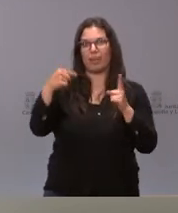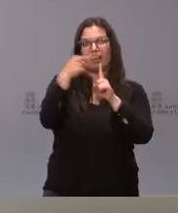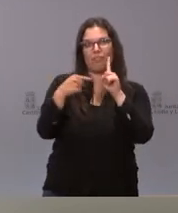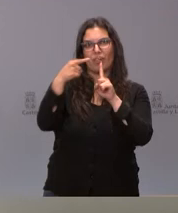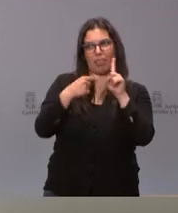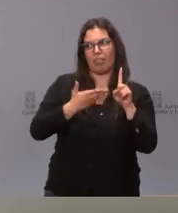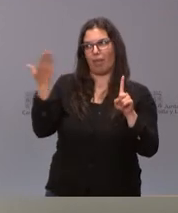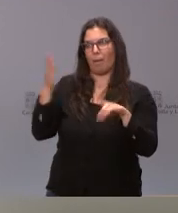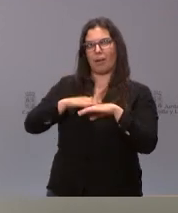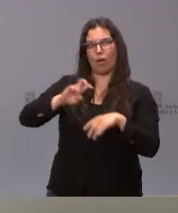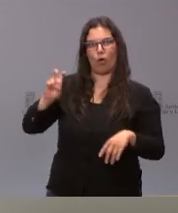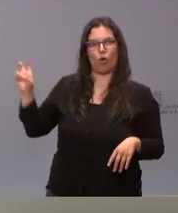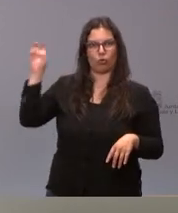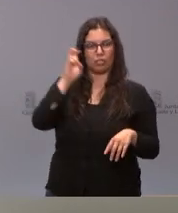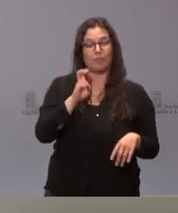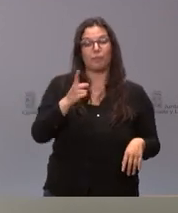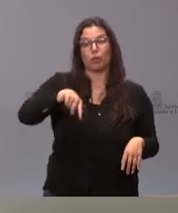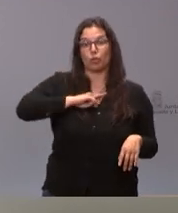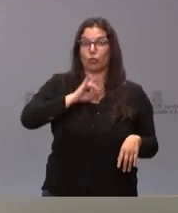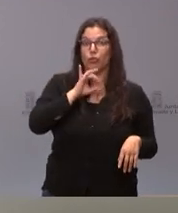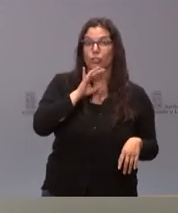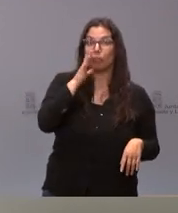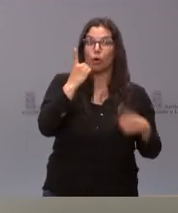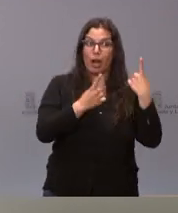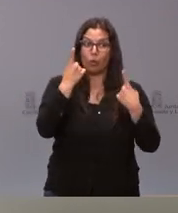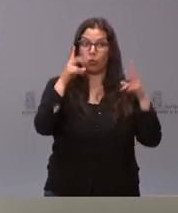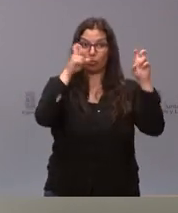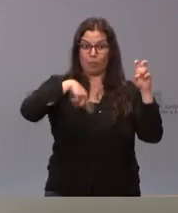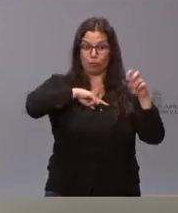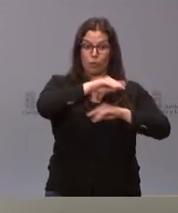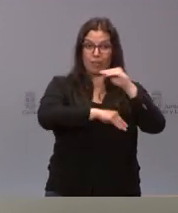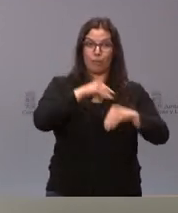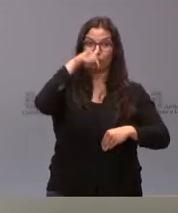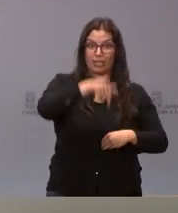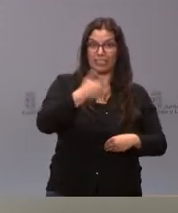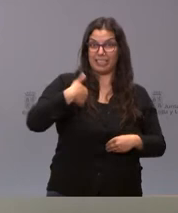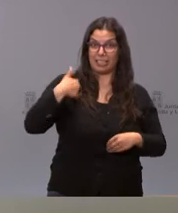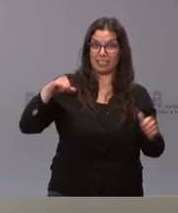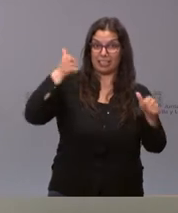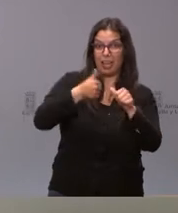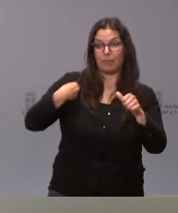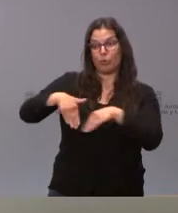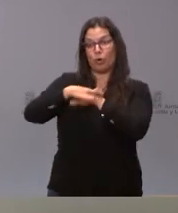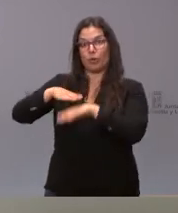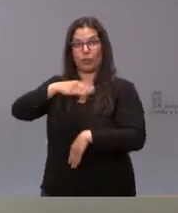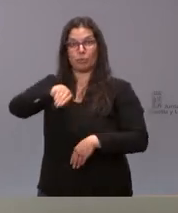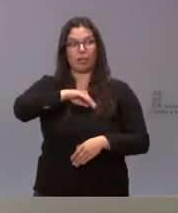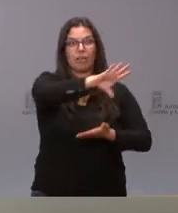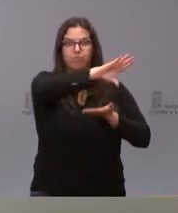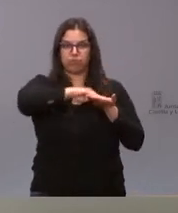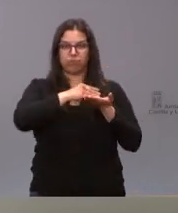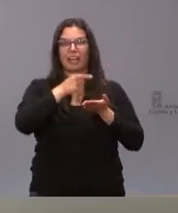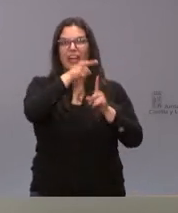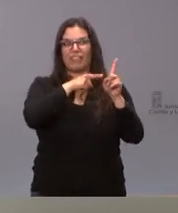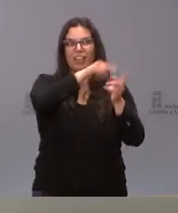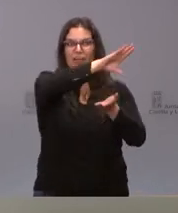contexto nos alegramos de que algunas de estas cuestiones que estamos desarrollando en Castilla y León el propio gobierno de España las ha tomado como referencia las